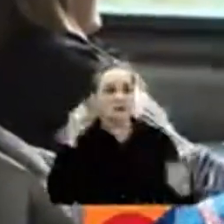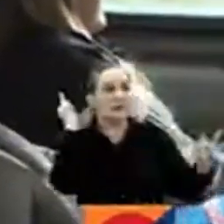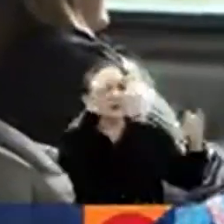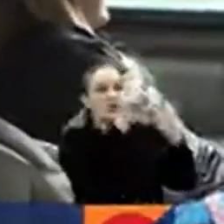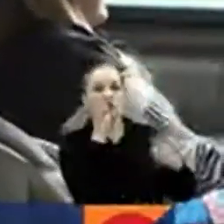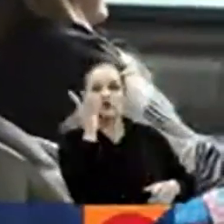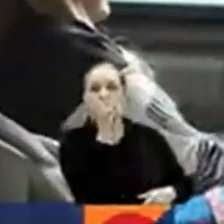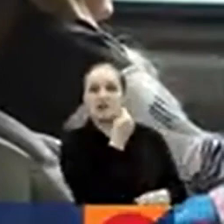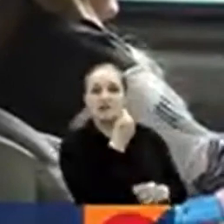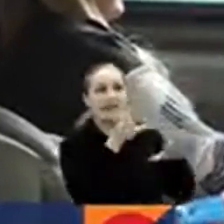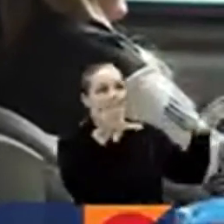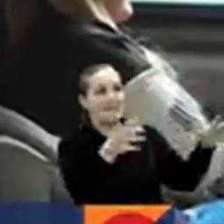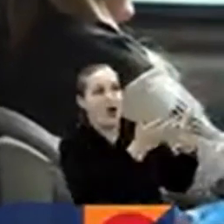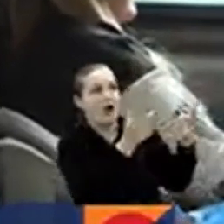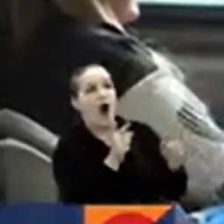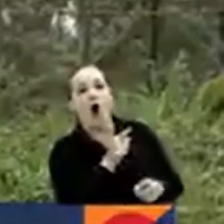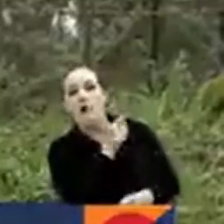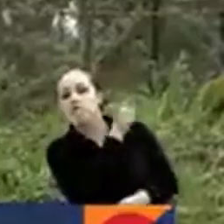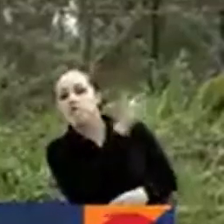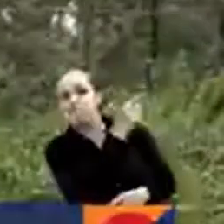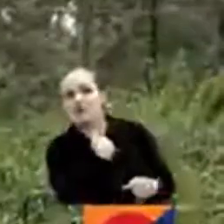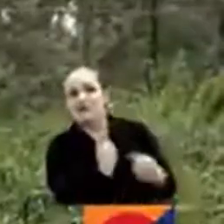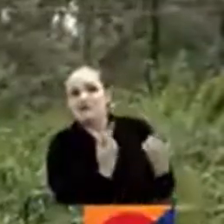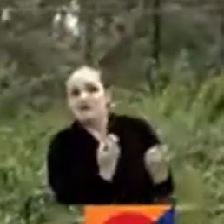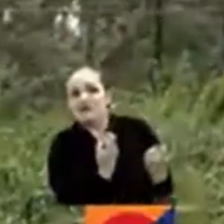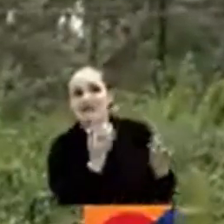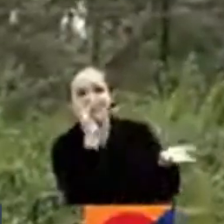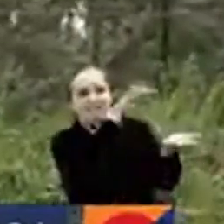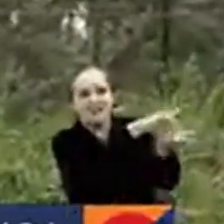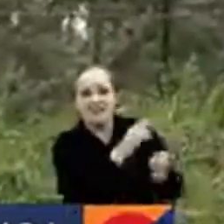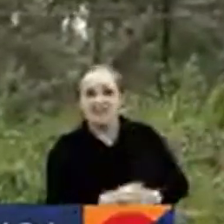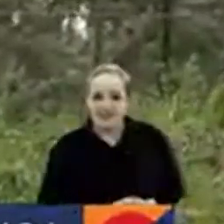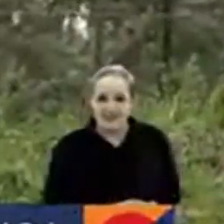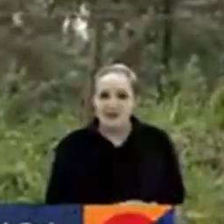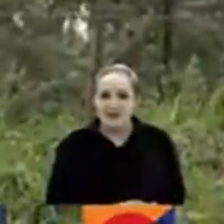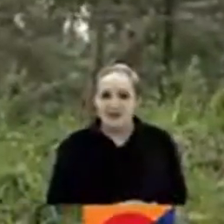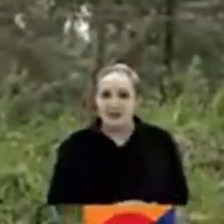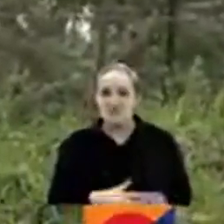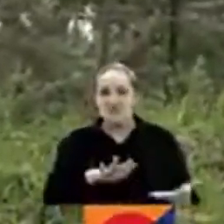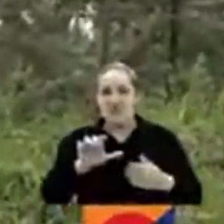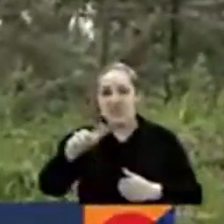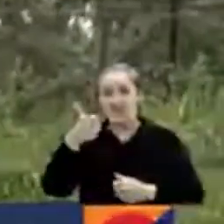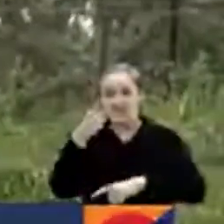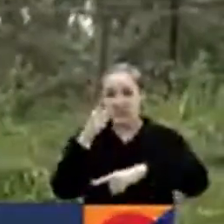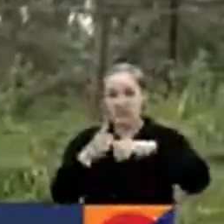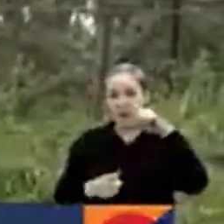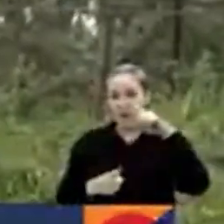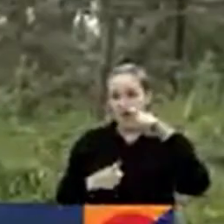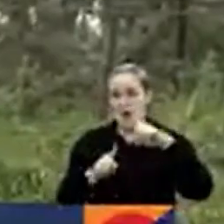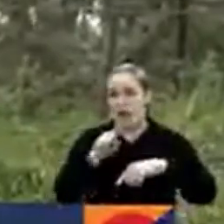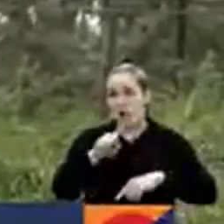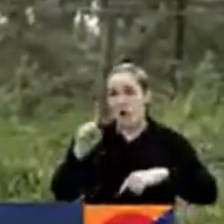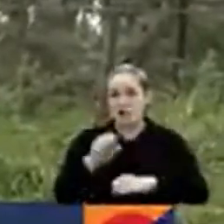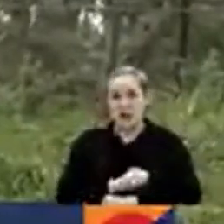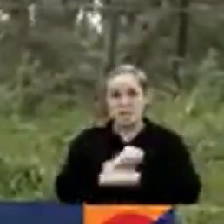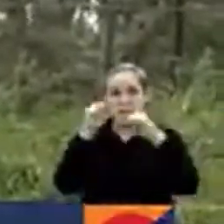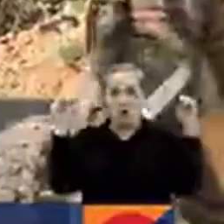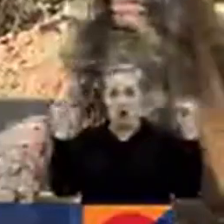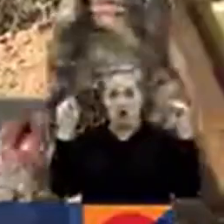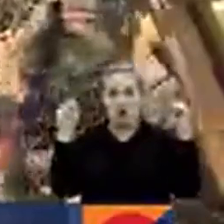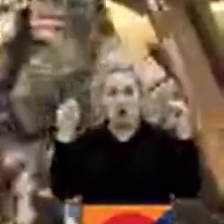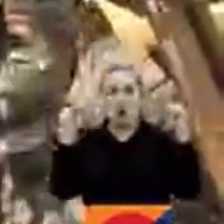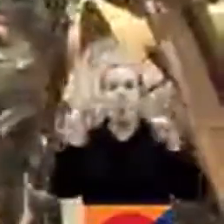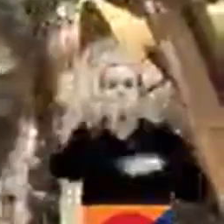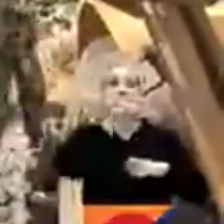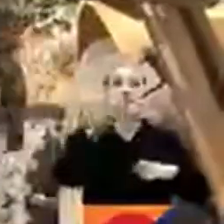haciendo otras actividades que tengo ahí pendientes. Sobre las, tal vez, las diez y media, once, cuando íbamos a empezar a bajar, empezaron a decir que había derrumbe.